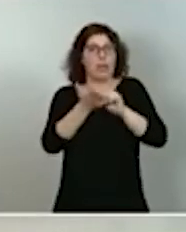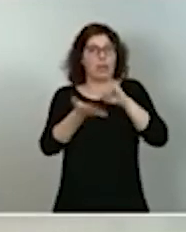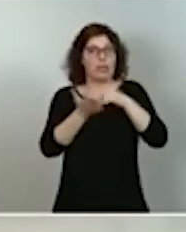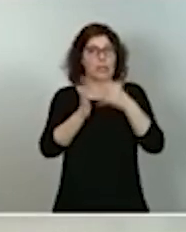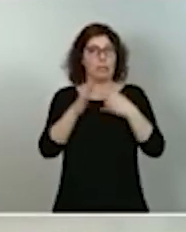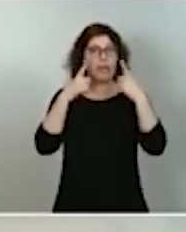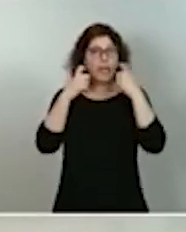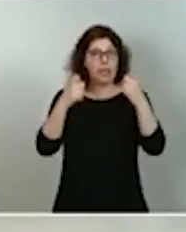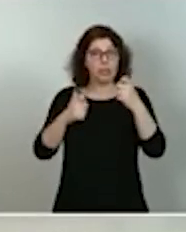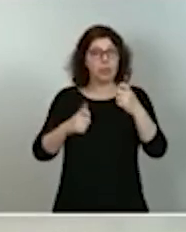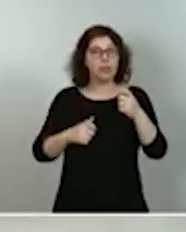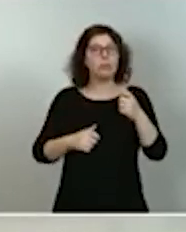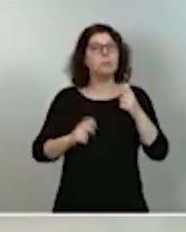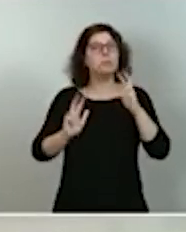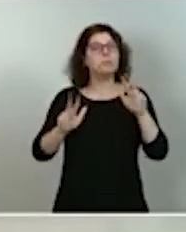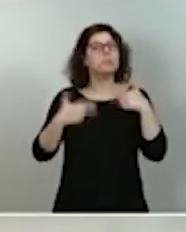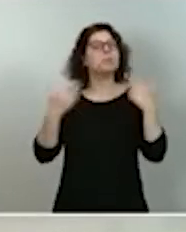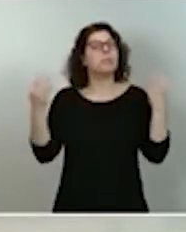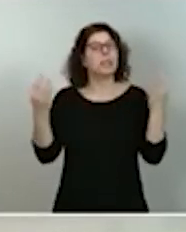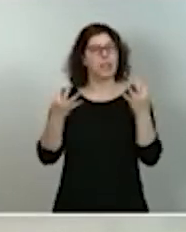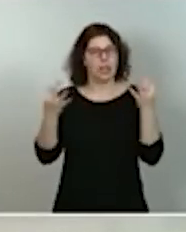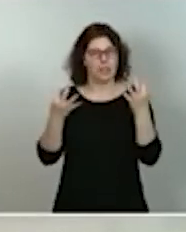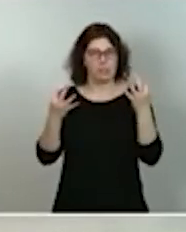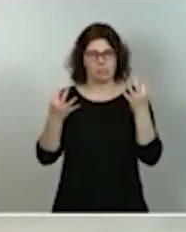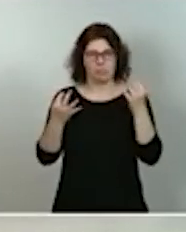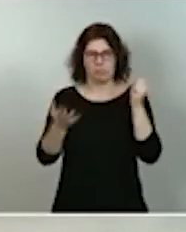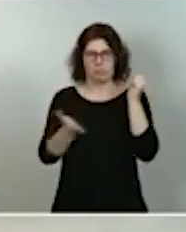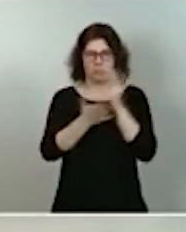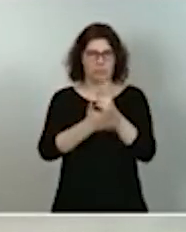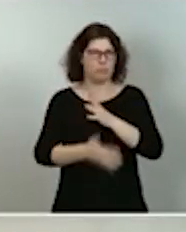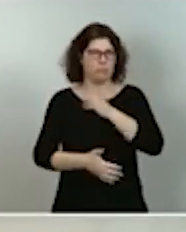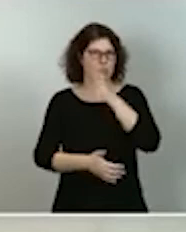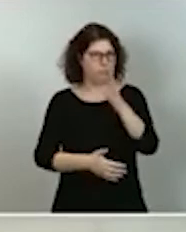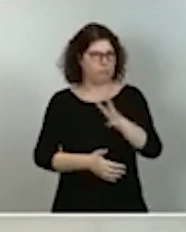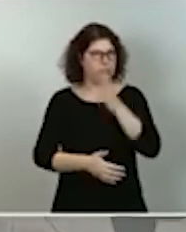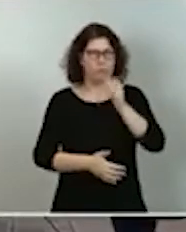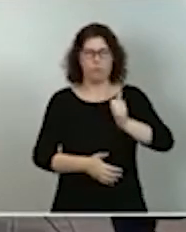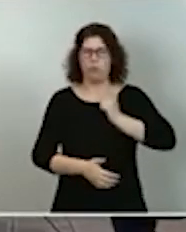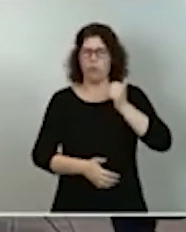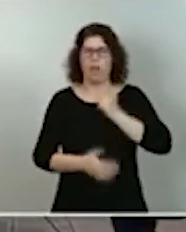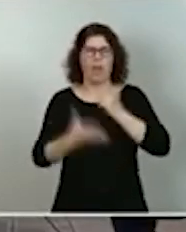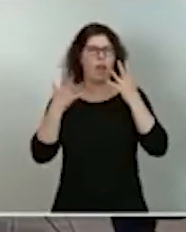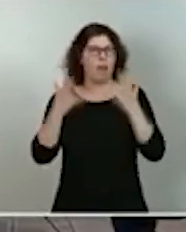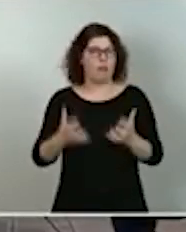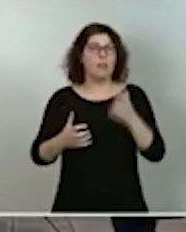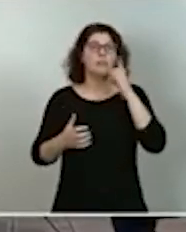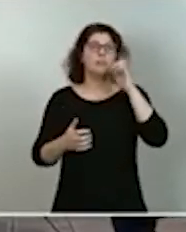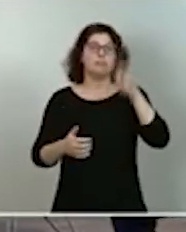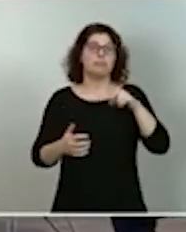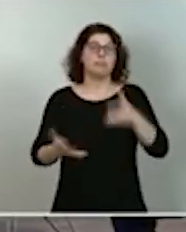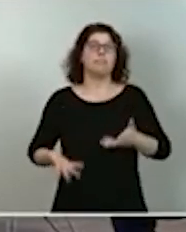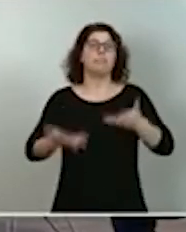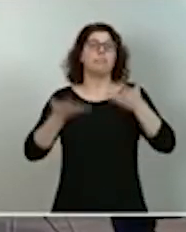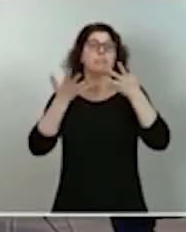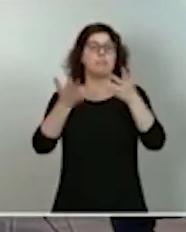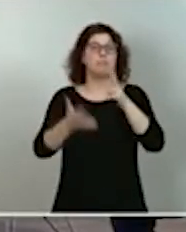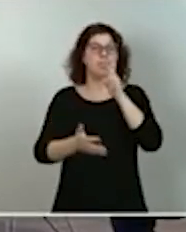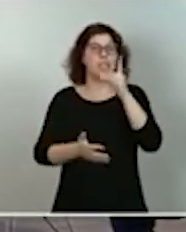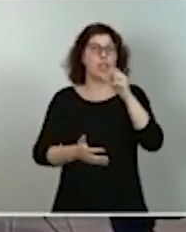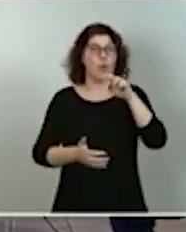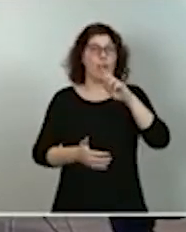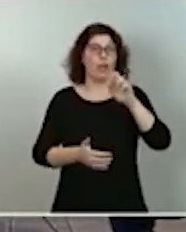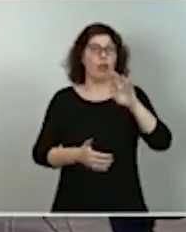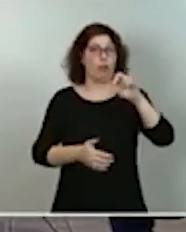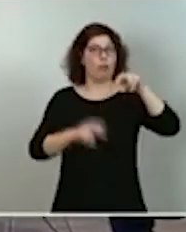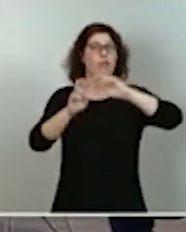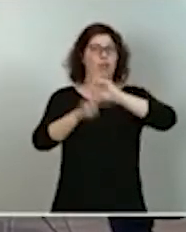un enorme y apasionante desafío lleno de oportunidades, como también lo es la apuesta por el hidrógeno renovable como un proyecto de país,